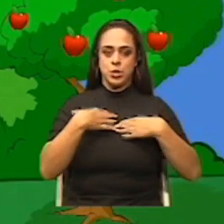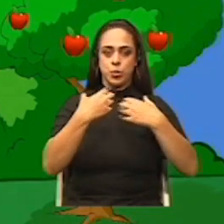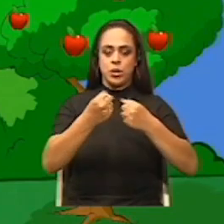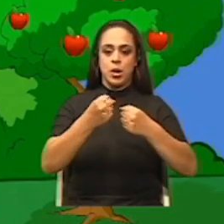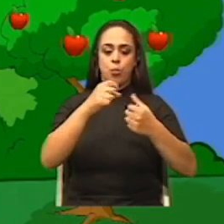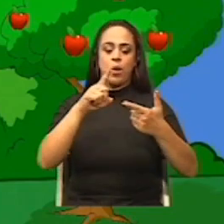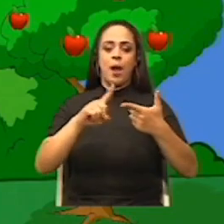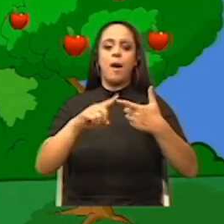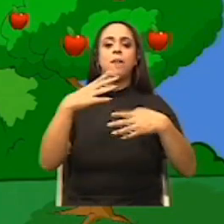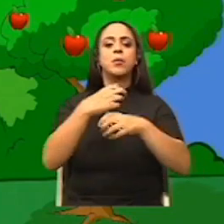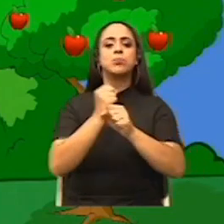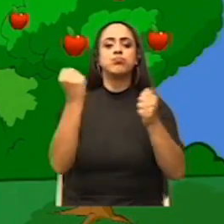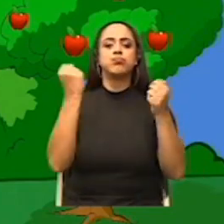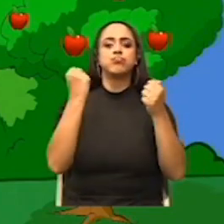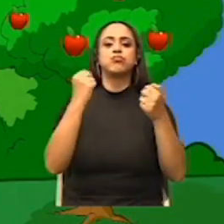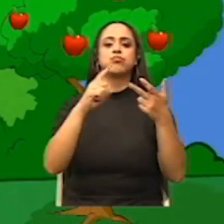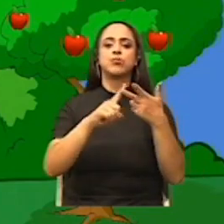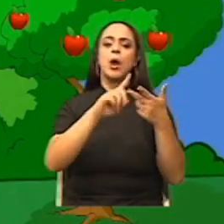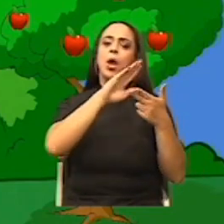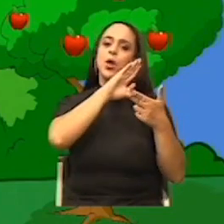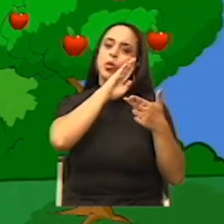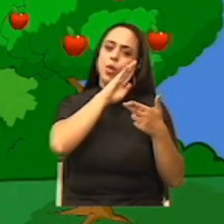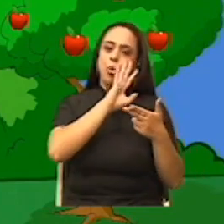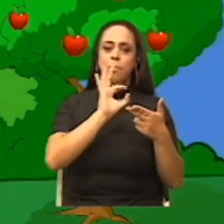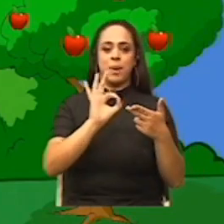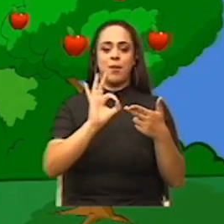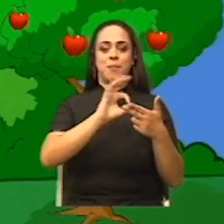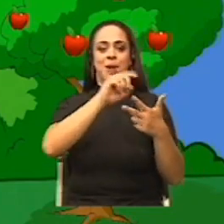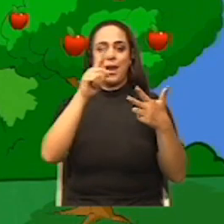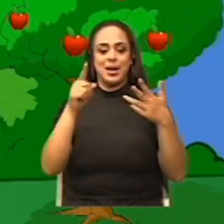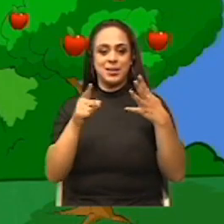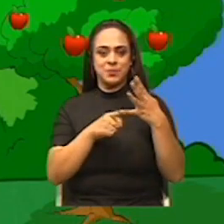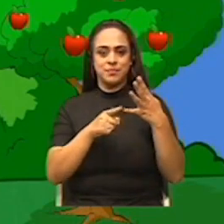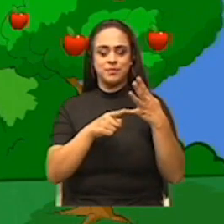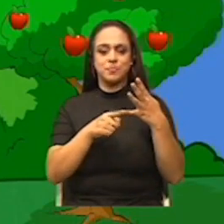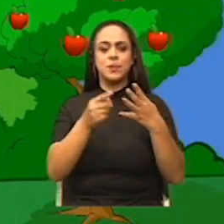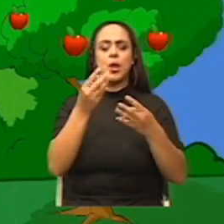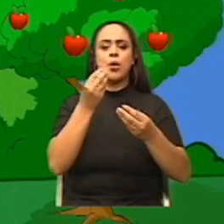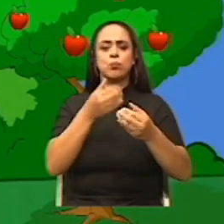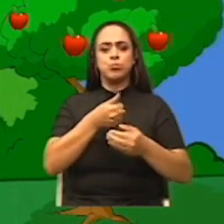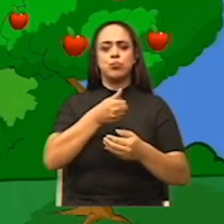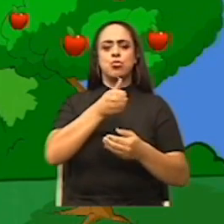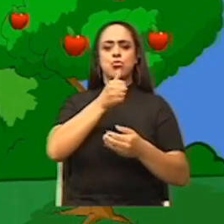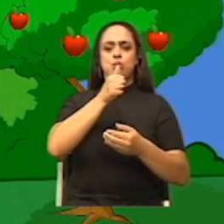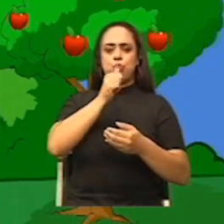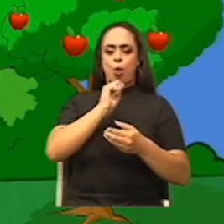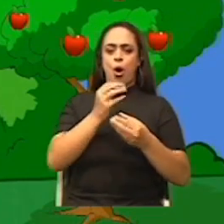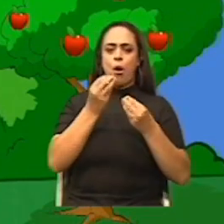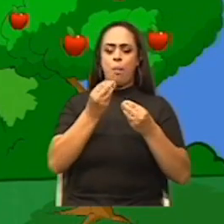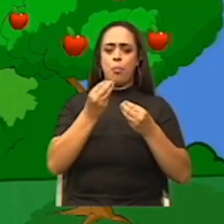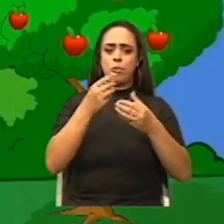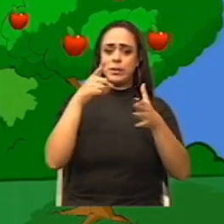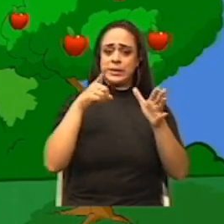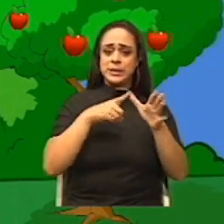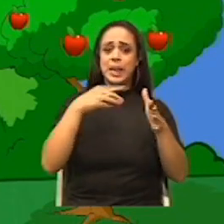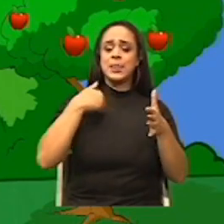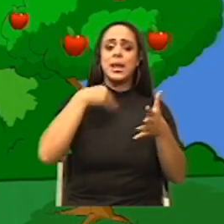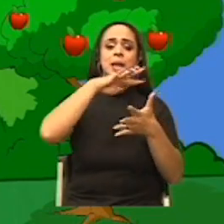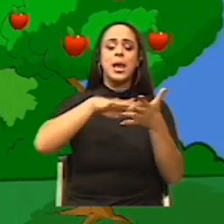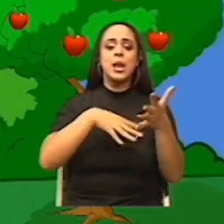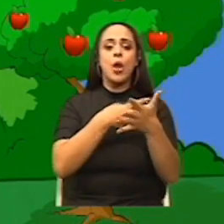actividad física, dormir bien, mantenernos hidratados y contar con un horario de trabajo